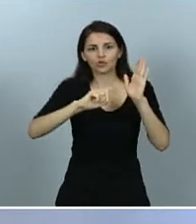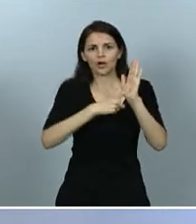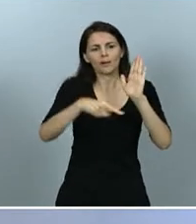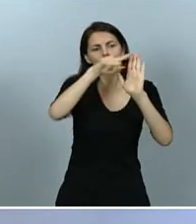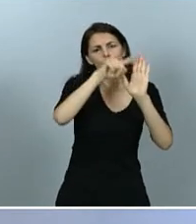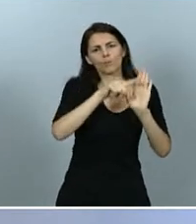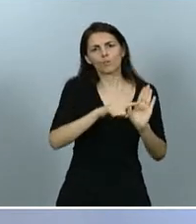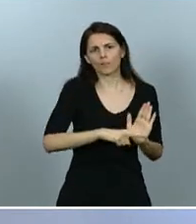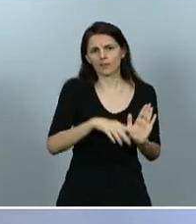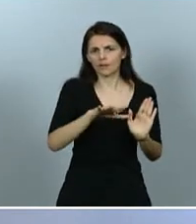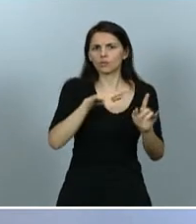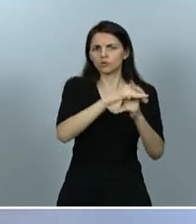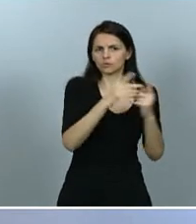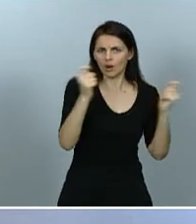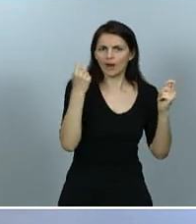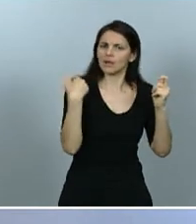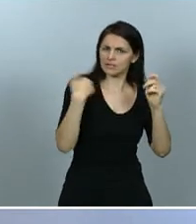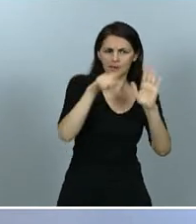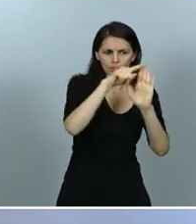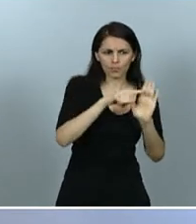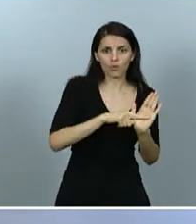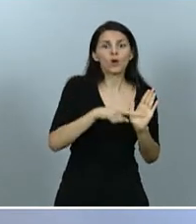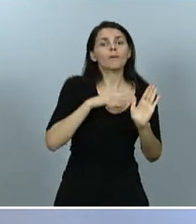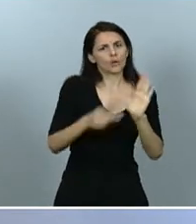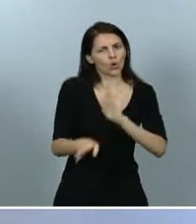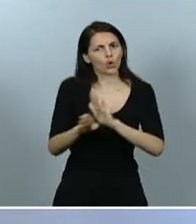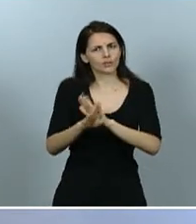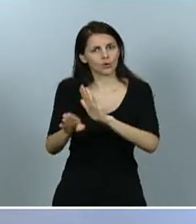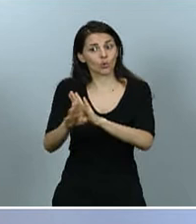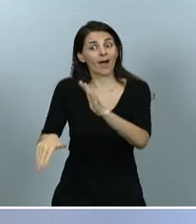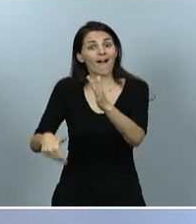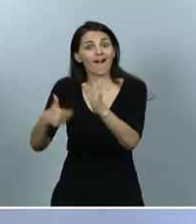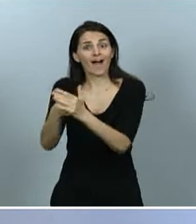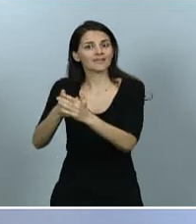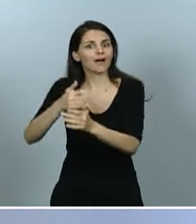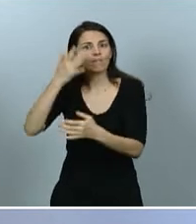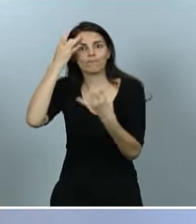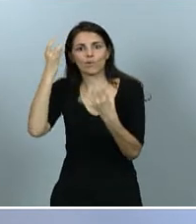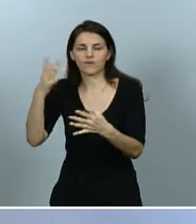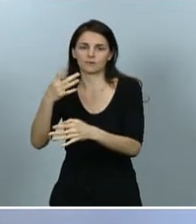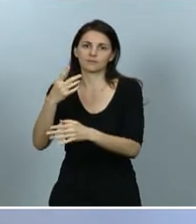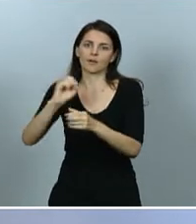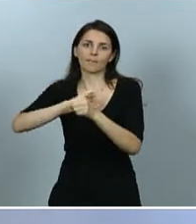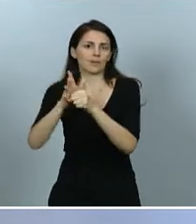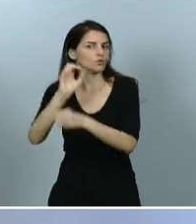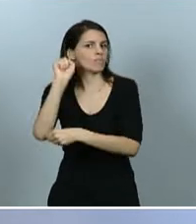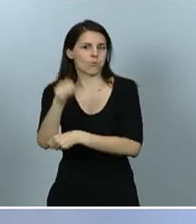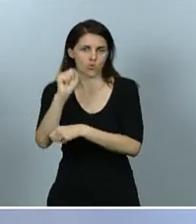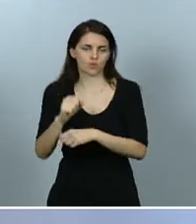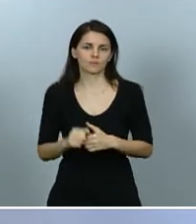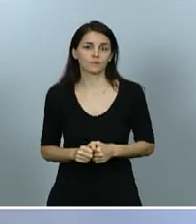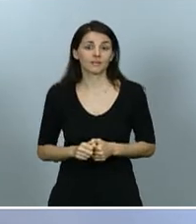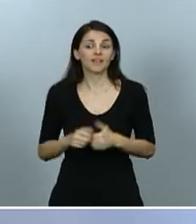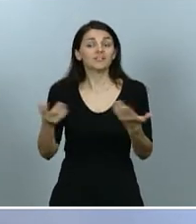deben de seguir en vigencia hasta que derrotemos definitivamente al virus, que será cuando tengamos una terapia eficaz